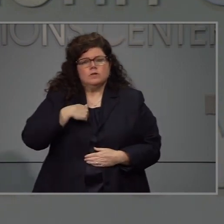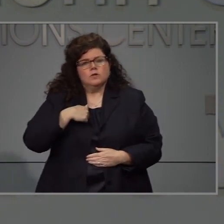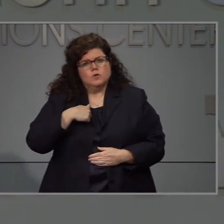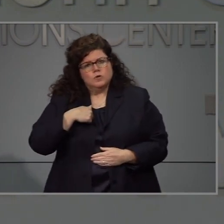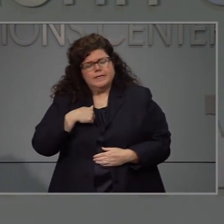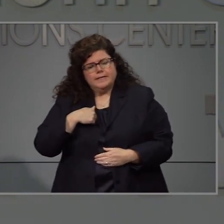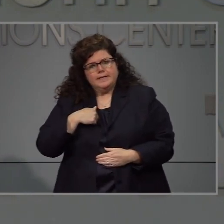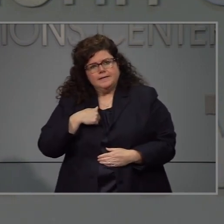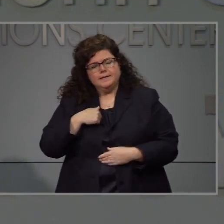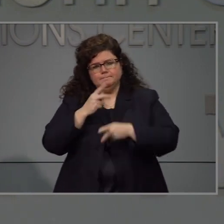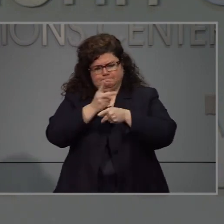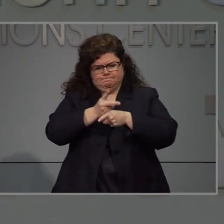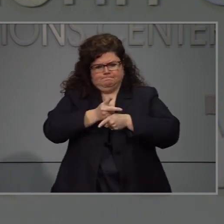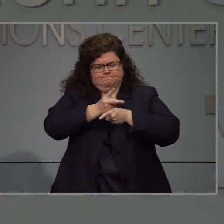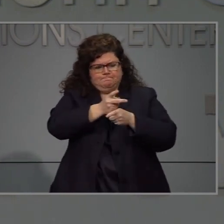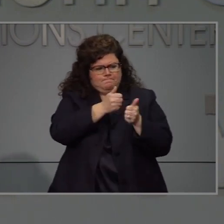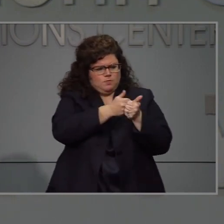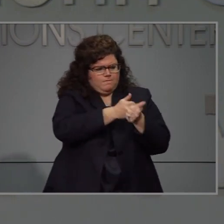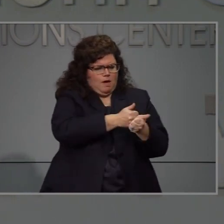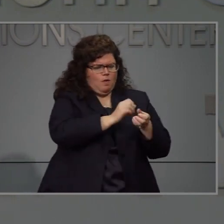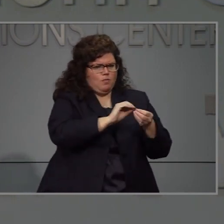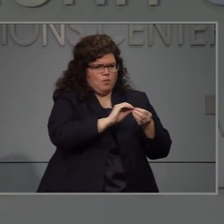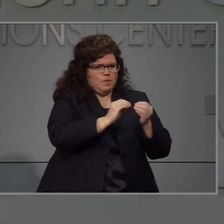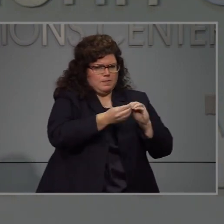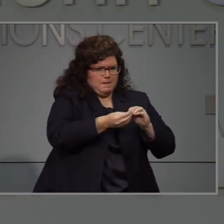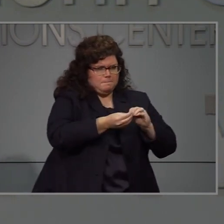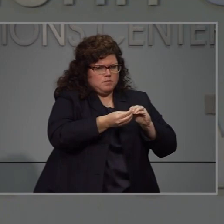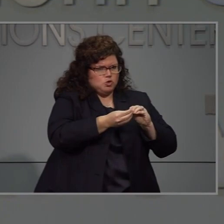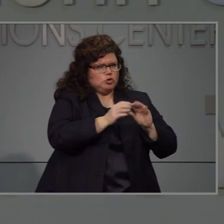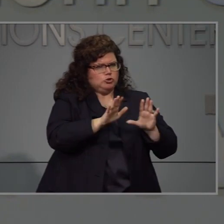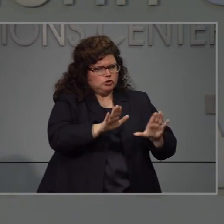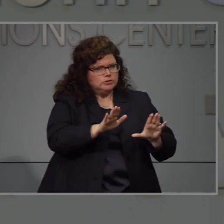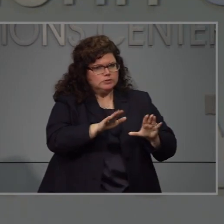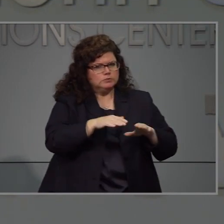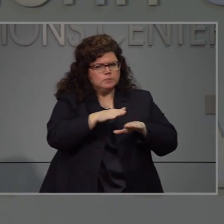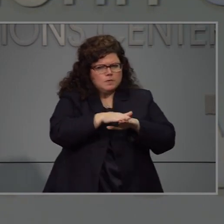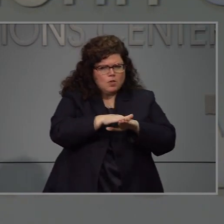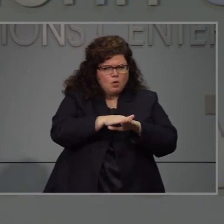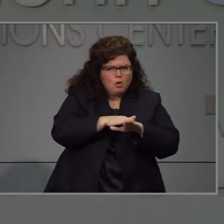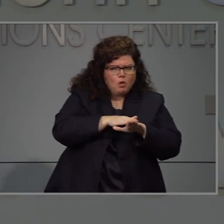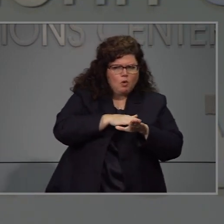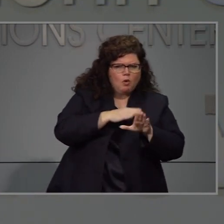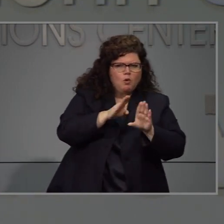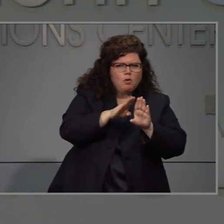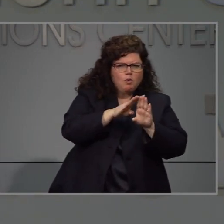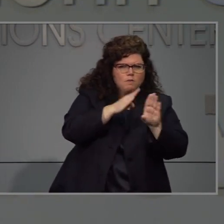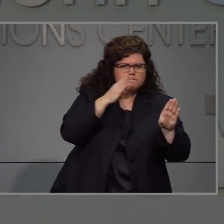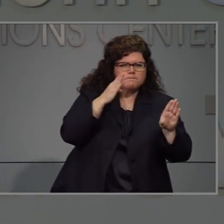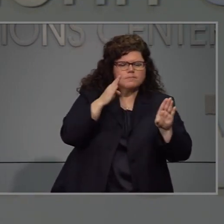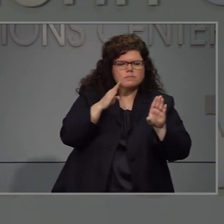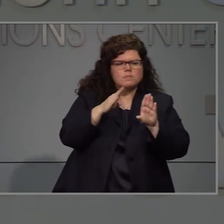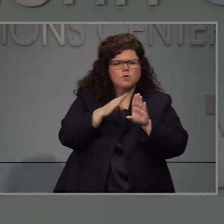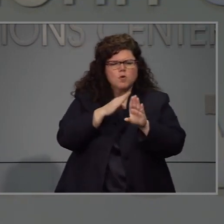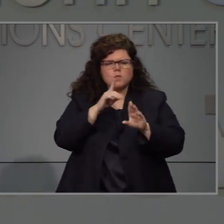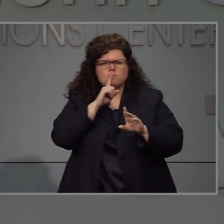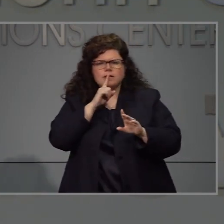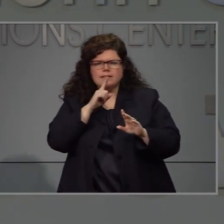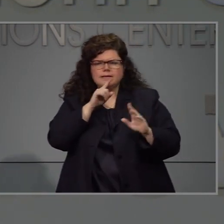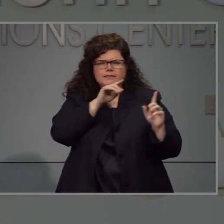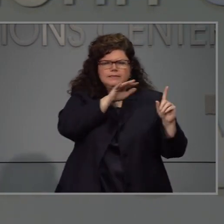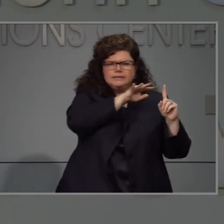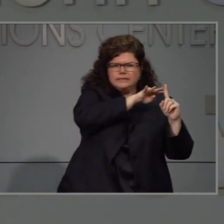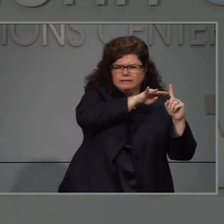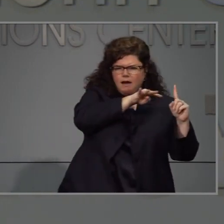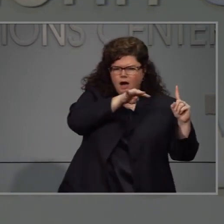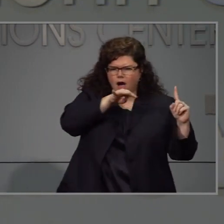lugar a tomando una medida precavida y nosotros queremos ver este tiempo y